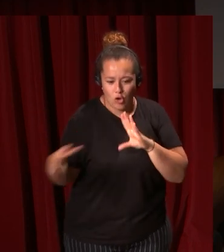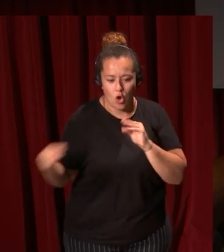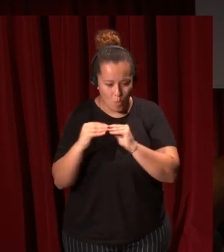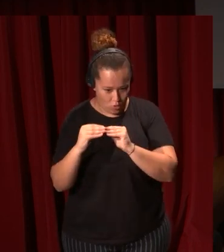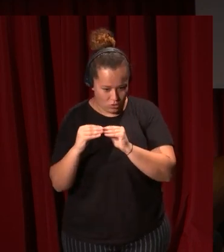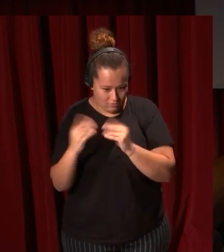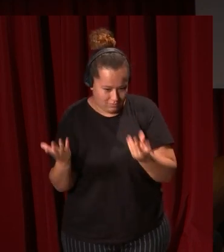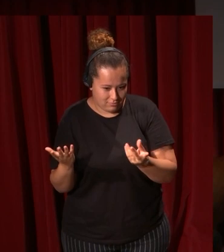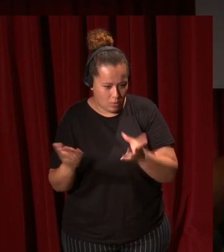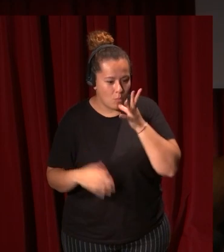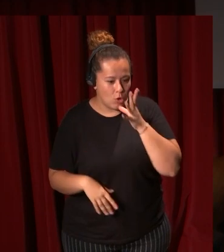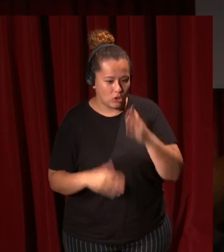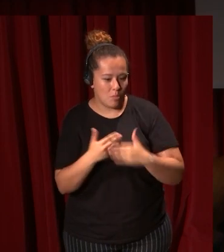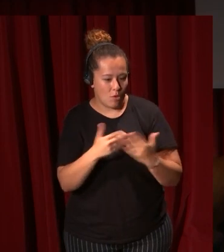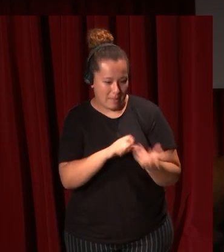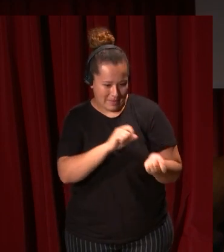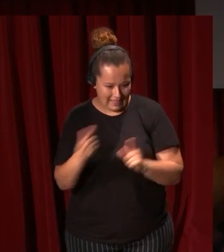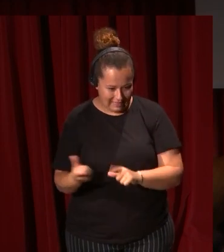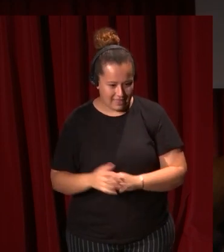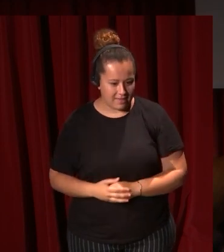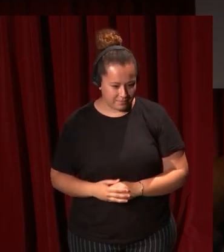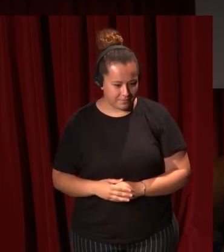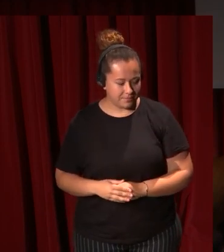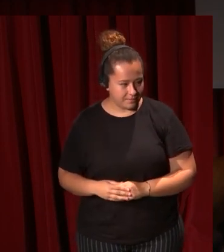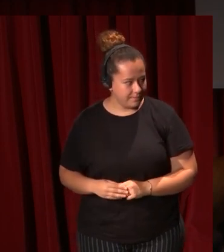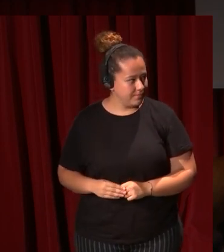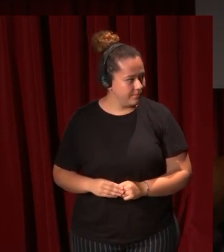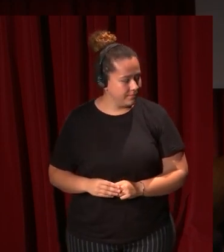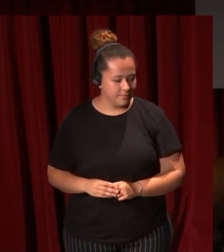habría que entrar en otra ocasión insisto